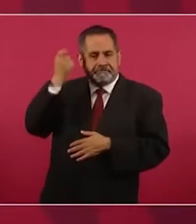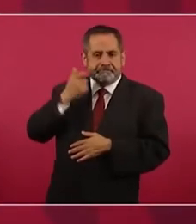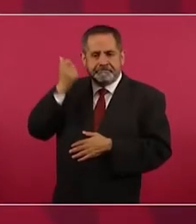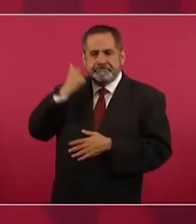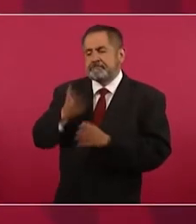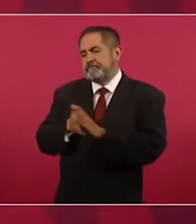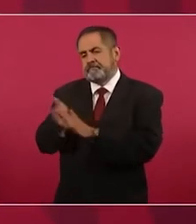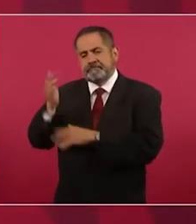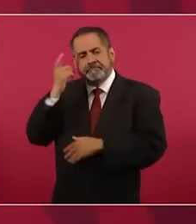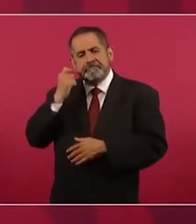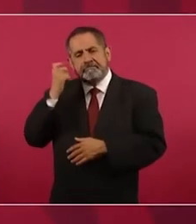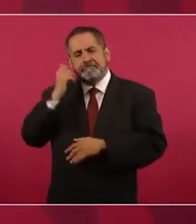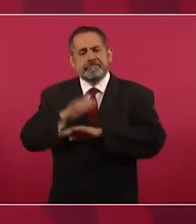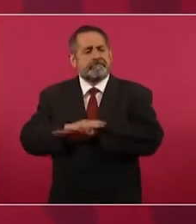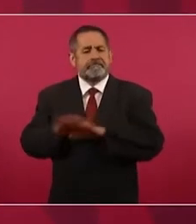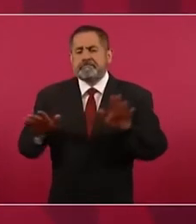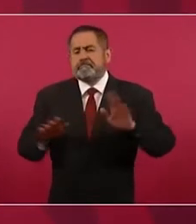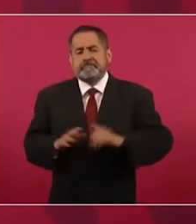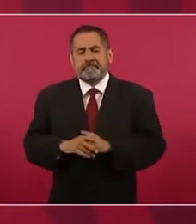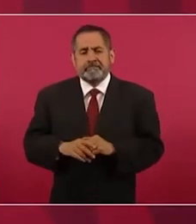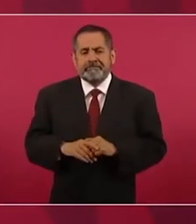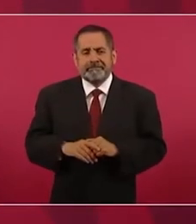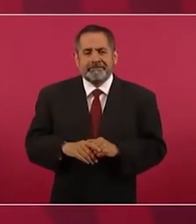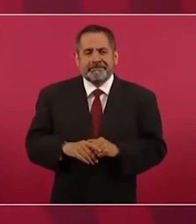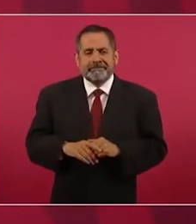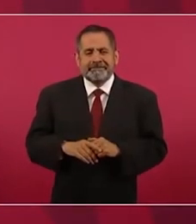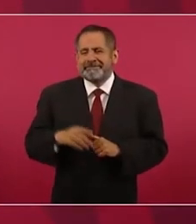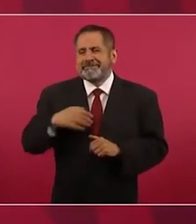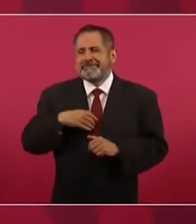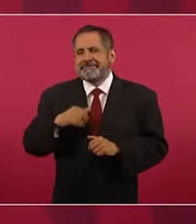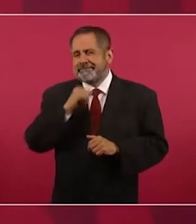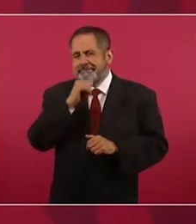y nada de